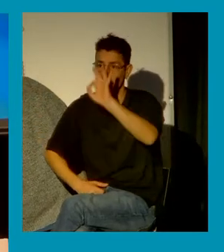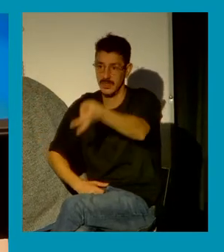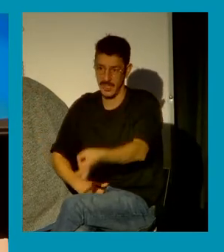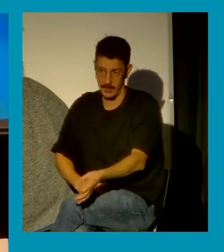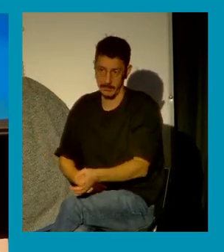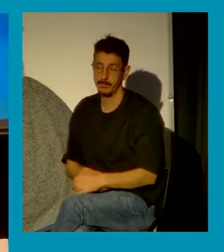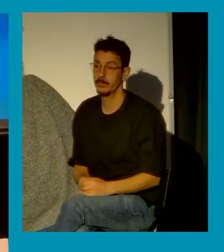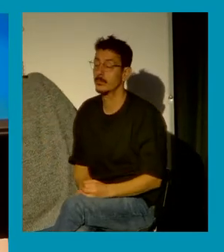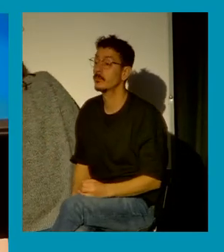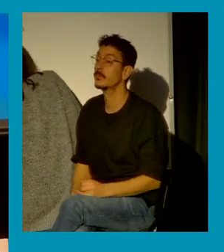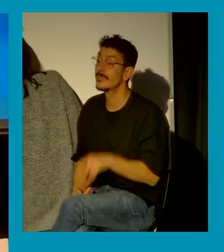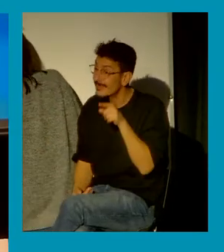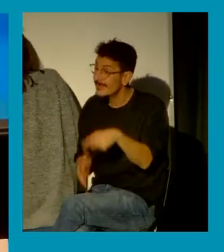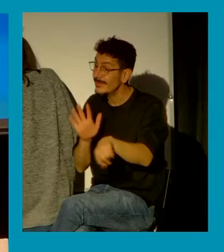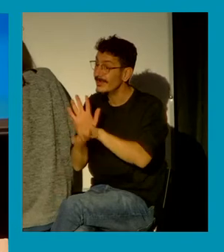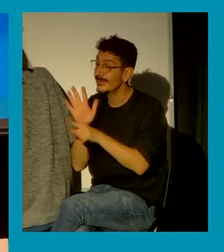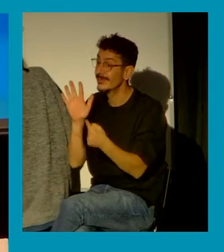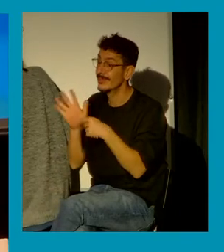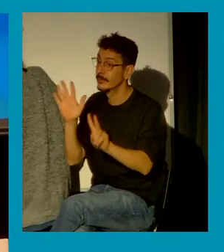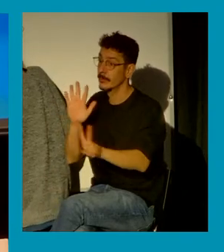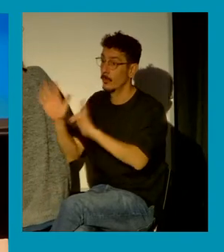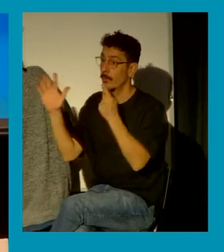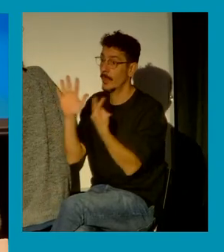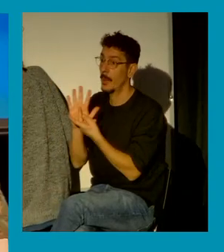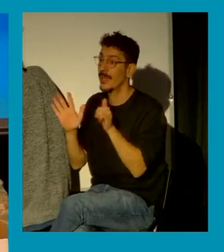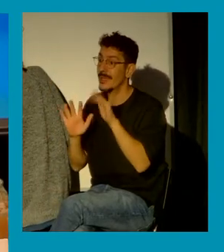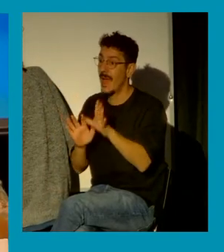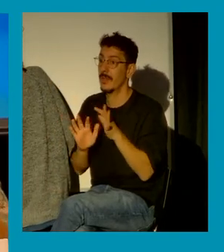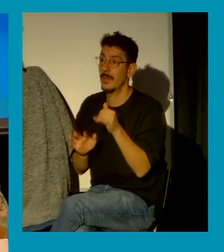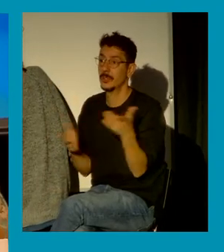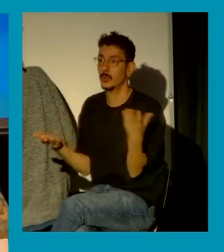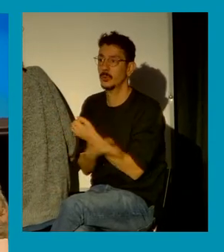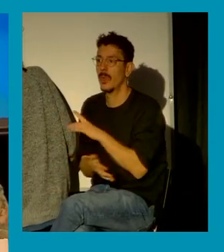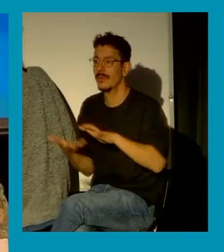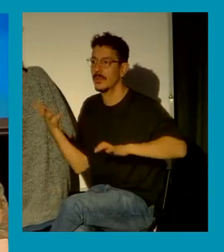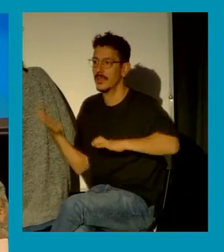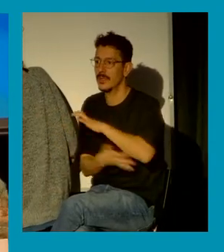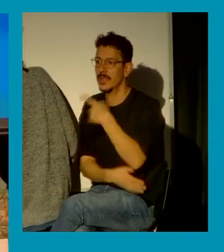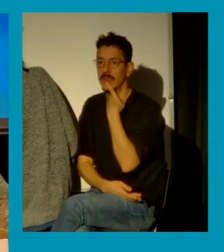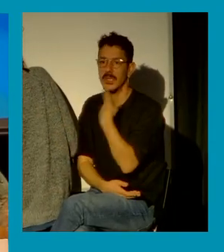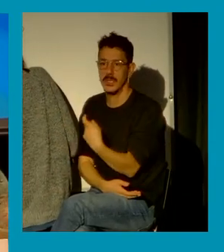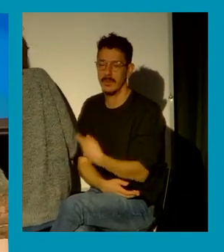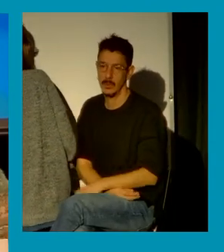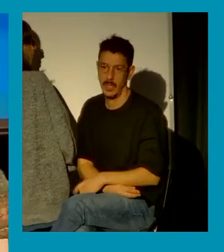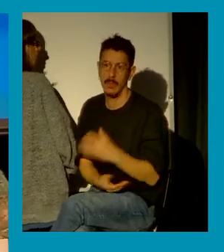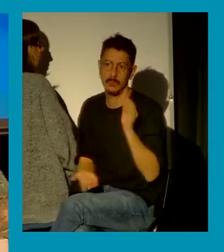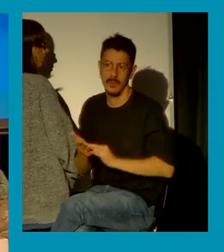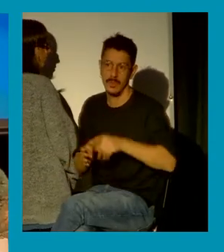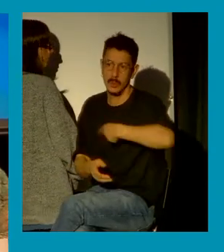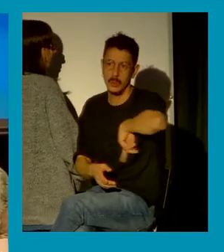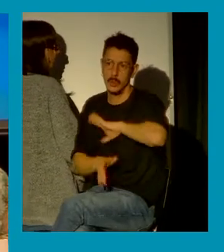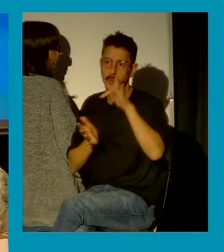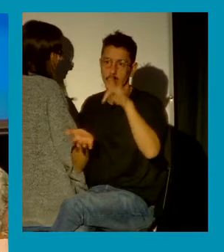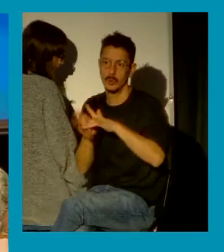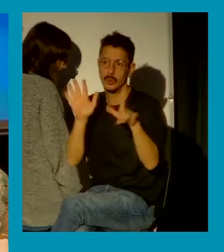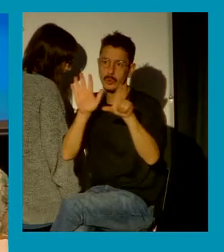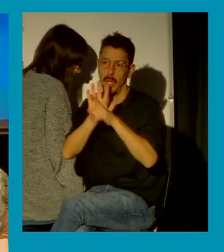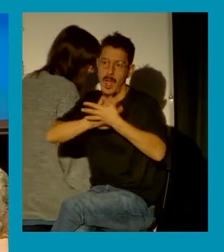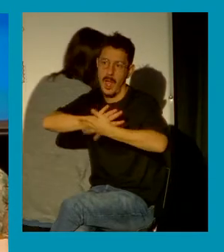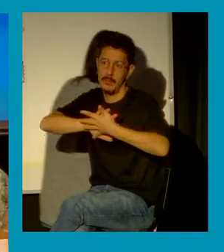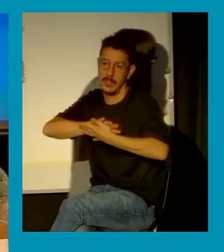y todas las dificultats que eso plantejará o que que cuando parlem de leis hemos de hablar de cómo se aplicaran